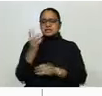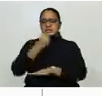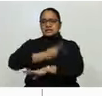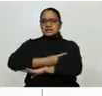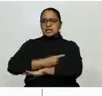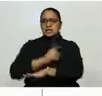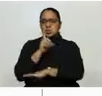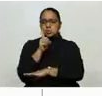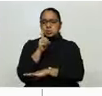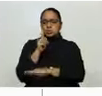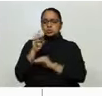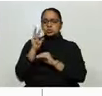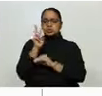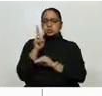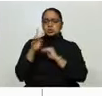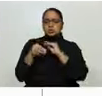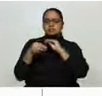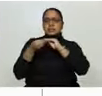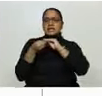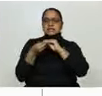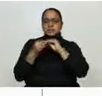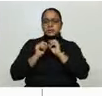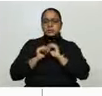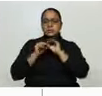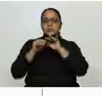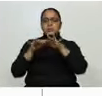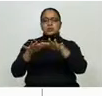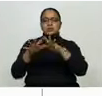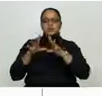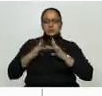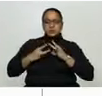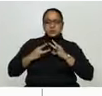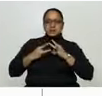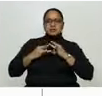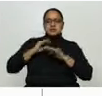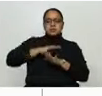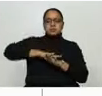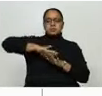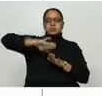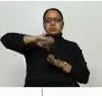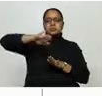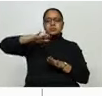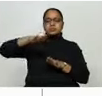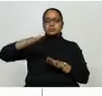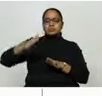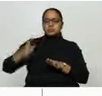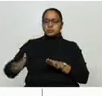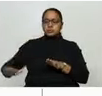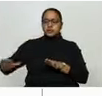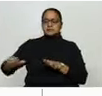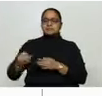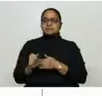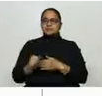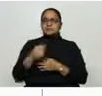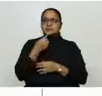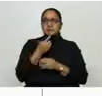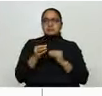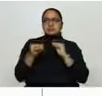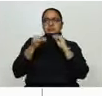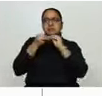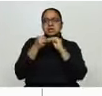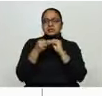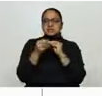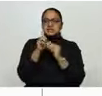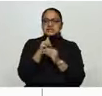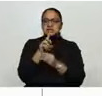deseado. Entonces, si hubiéramos tenido un poquito más de aplanamiento de la curva, quizás un poquito más de